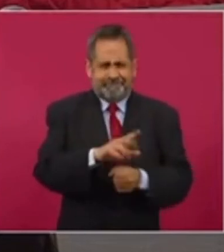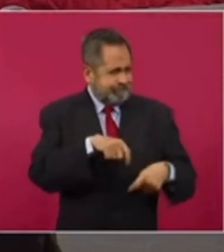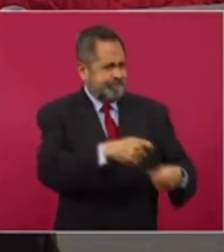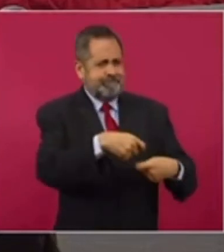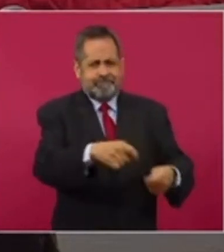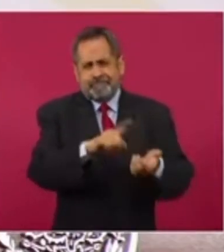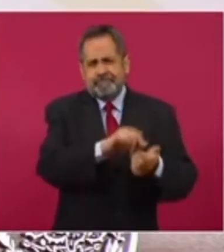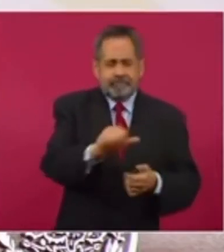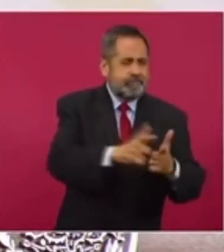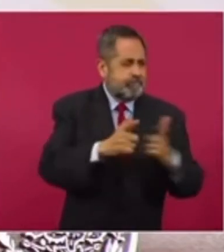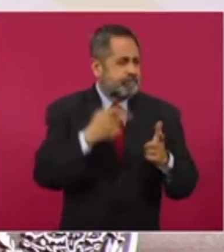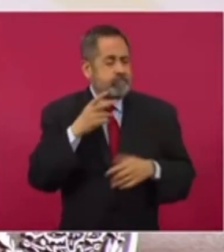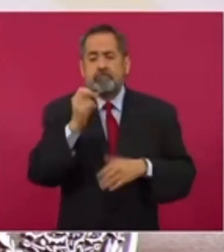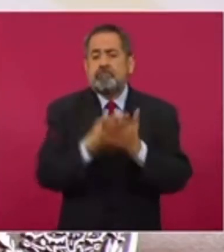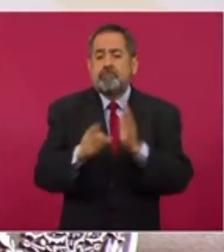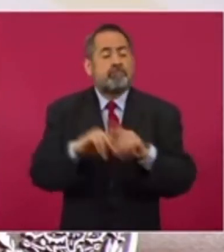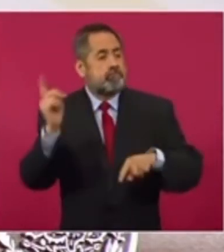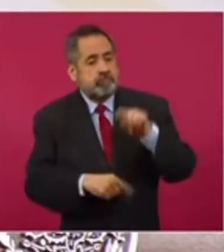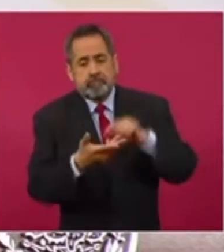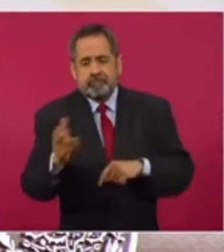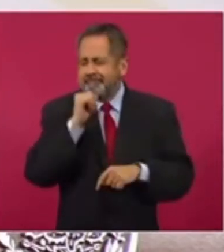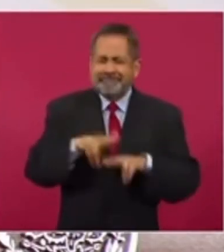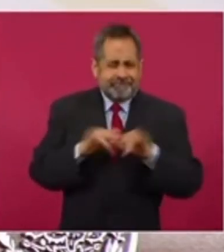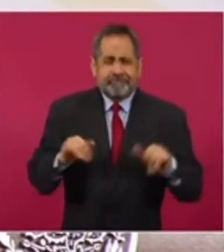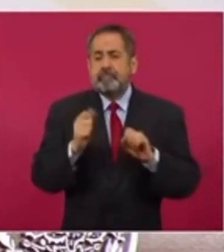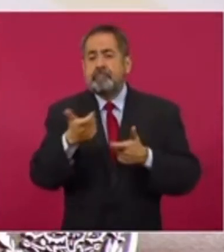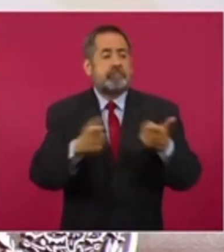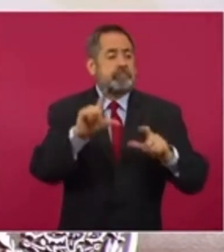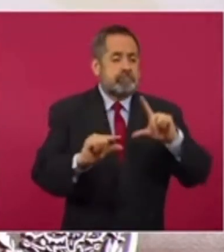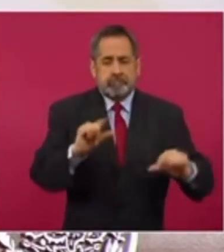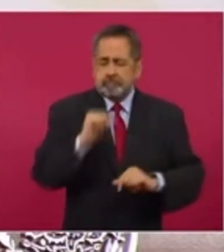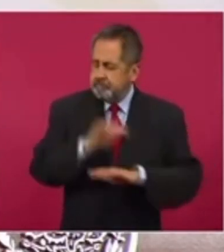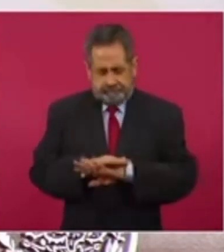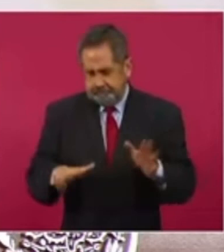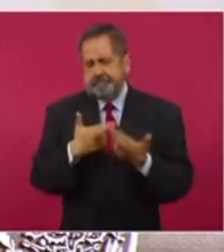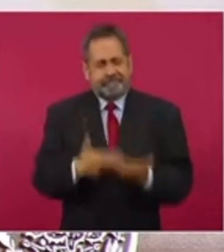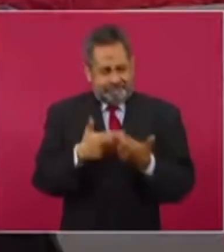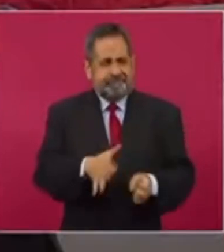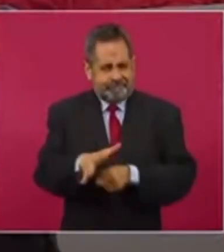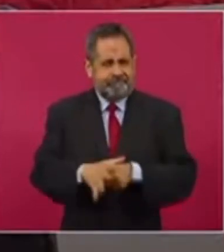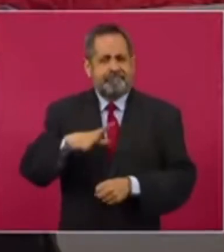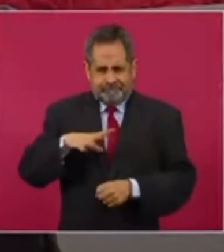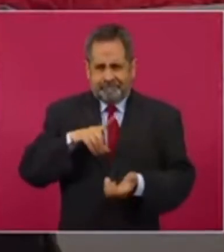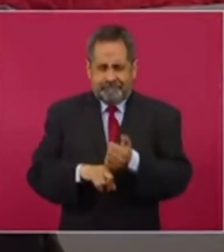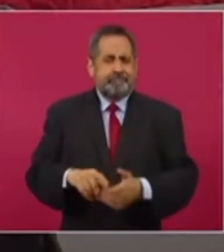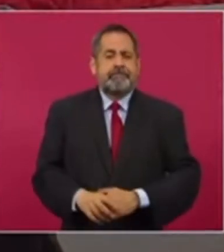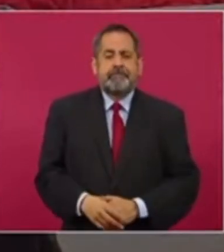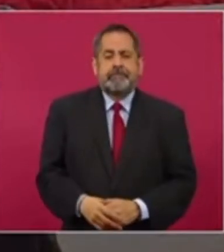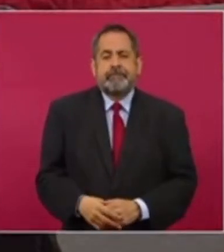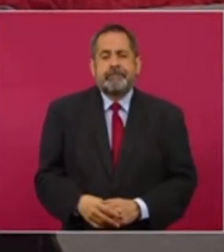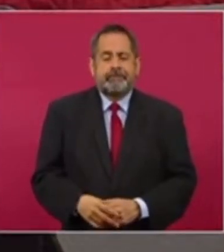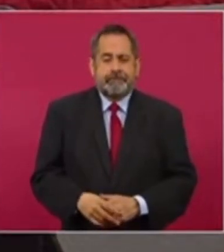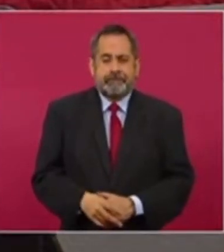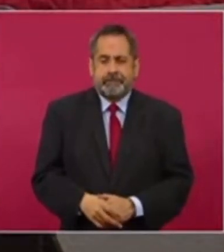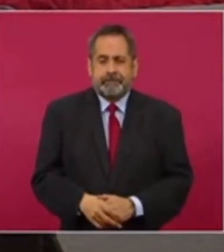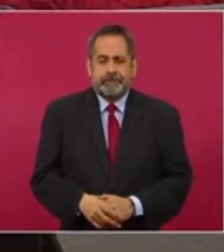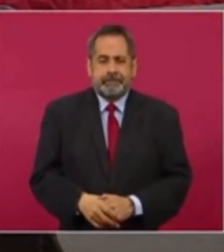partidos políticos, ni tampoco se reducen plazas de ningún tipo, ni para el personal de estructura, ni para el personal operativo y sindicalizado. Eso sería todo, secretario. Muchas gracias.